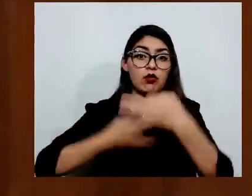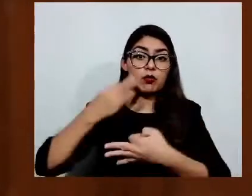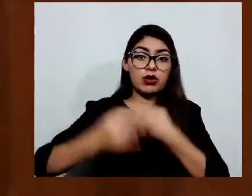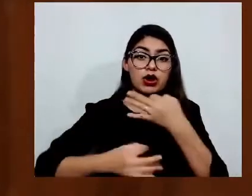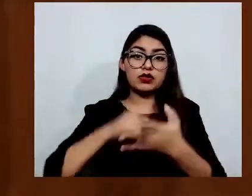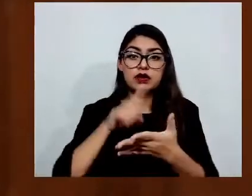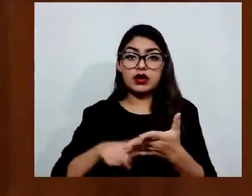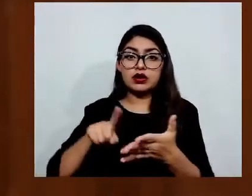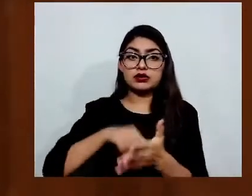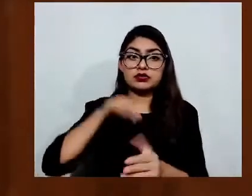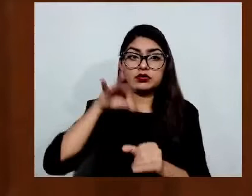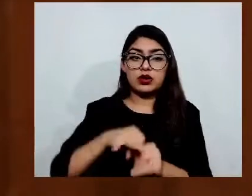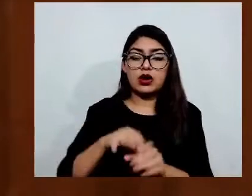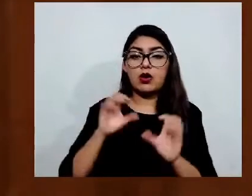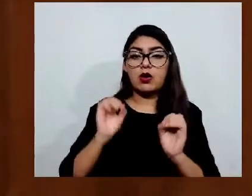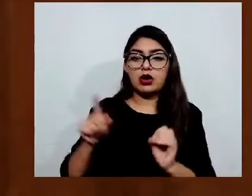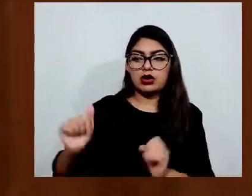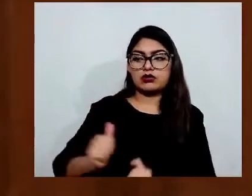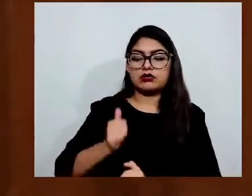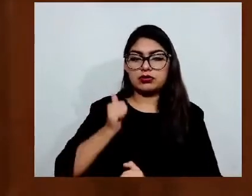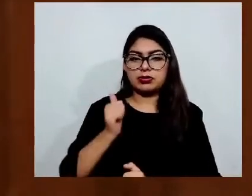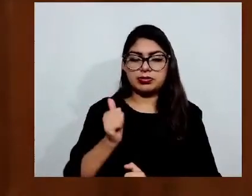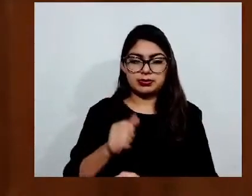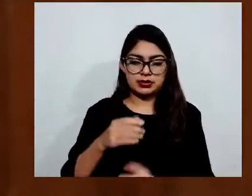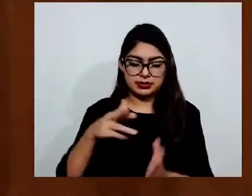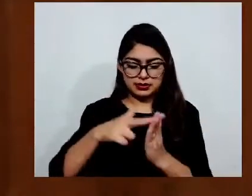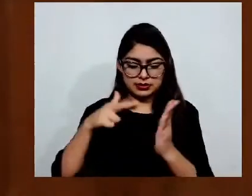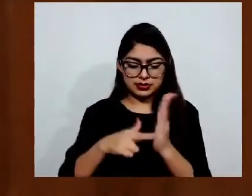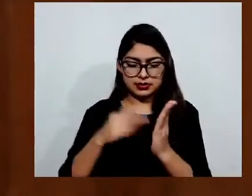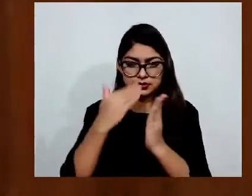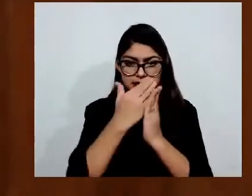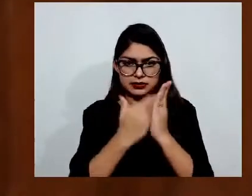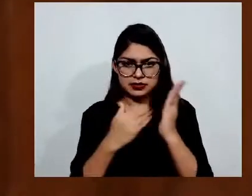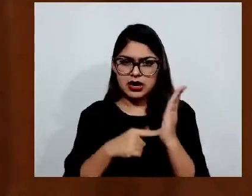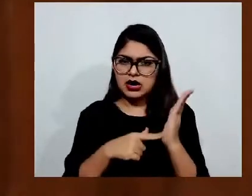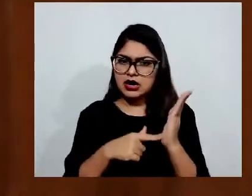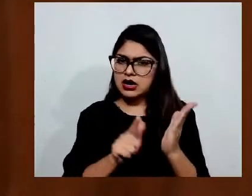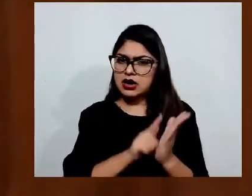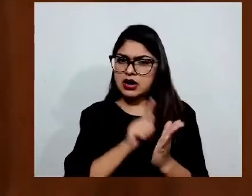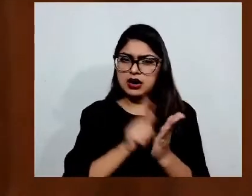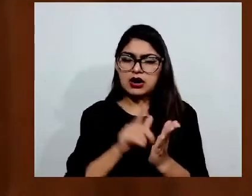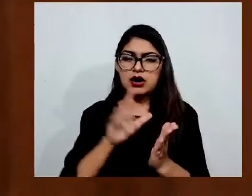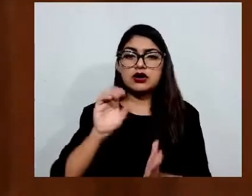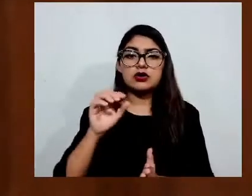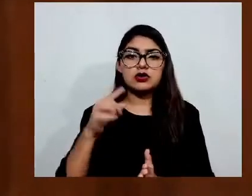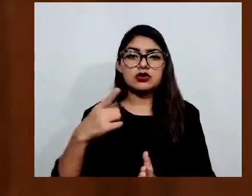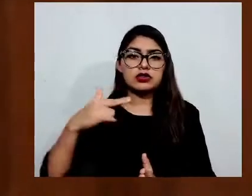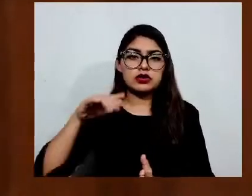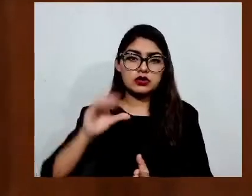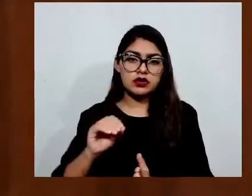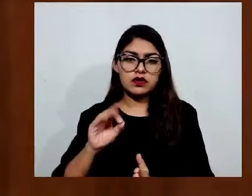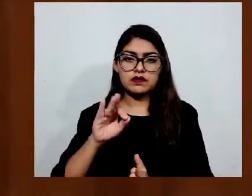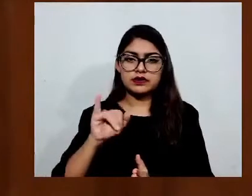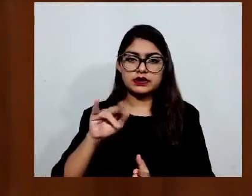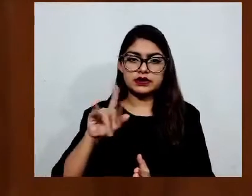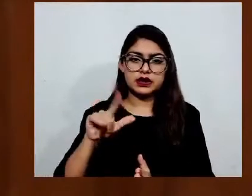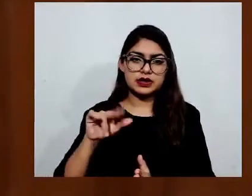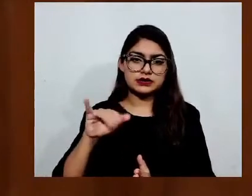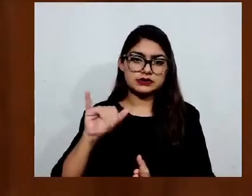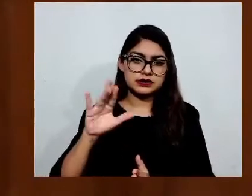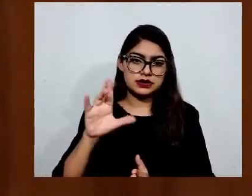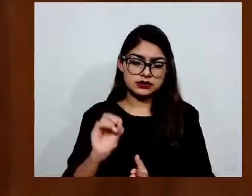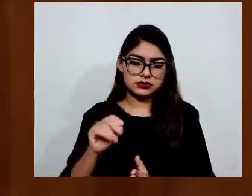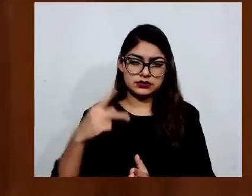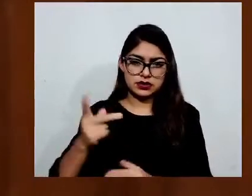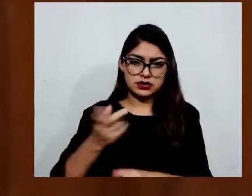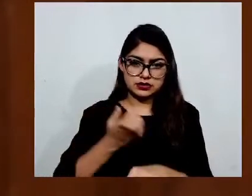que no estén previstos en el Código Financiero del Estado de México y municipios, conforme a la siguiente exposición